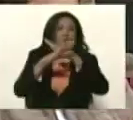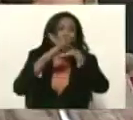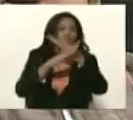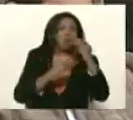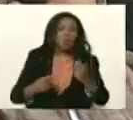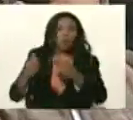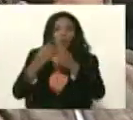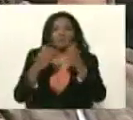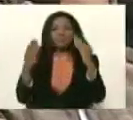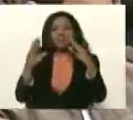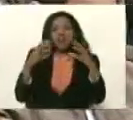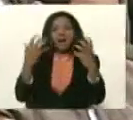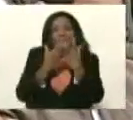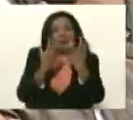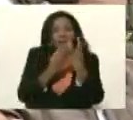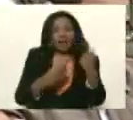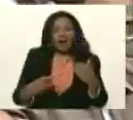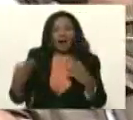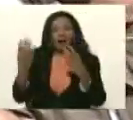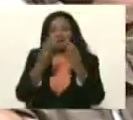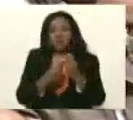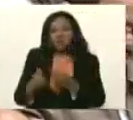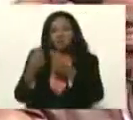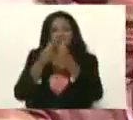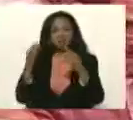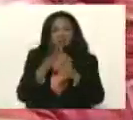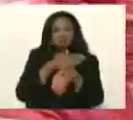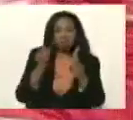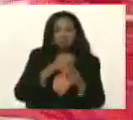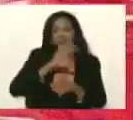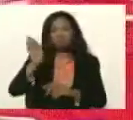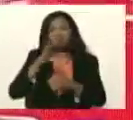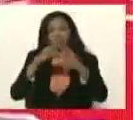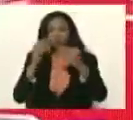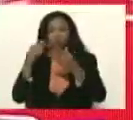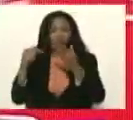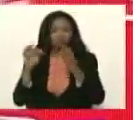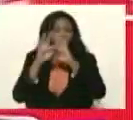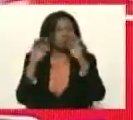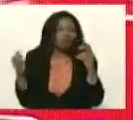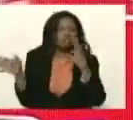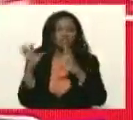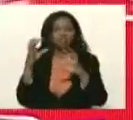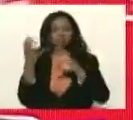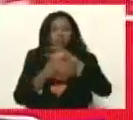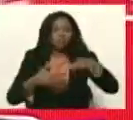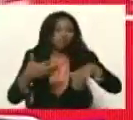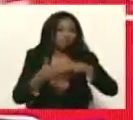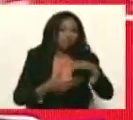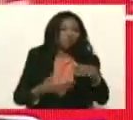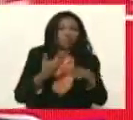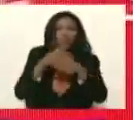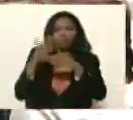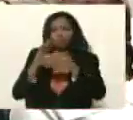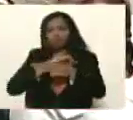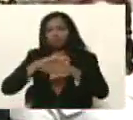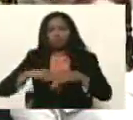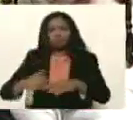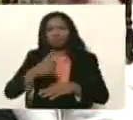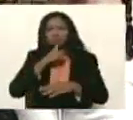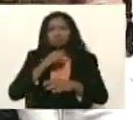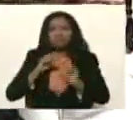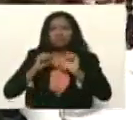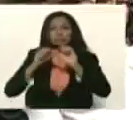económico, de la guerra económica de las agresiones contra nuestra patria todo tipo de saboteo todavía persisten las